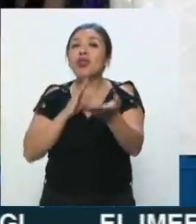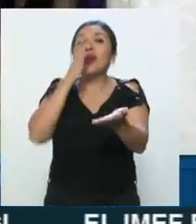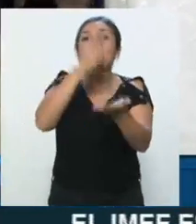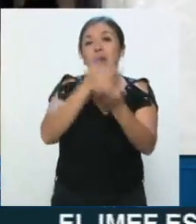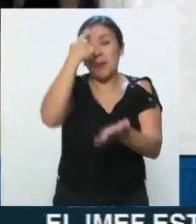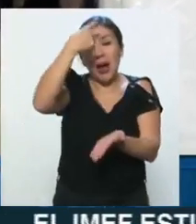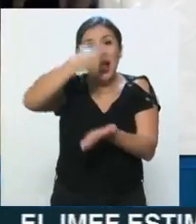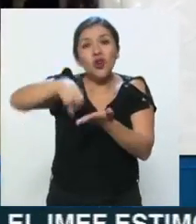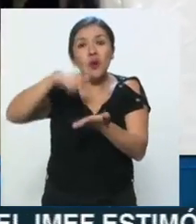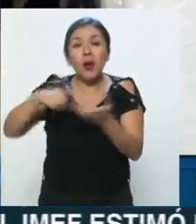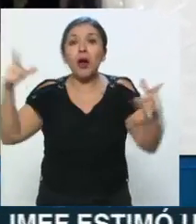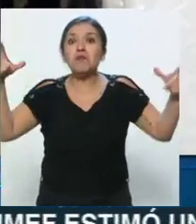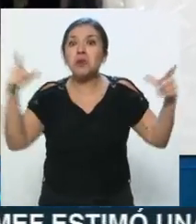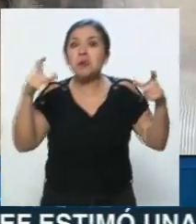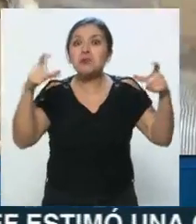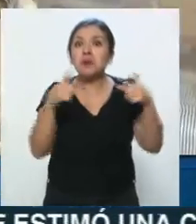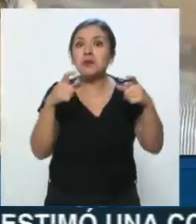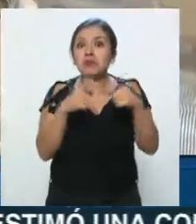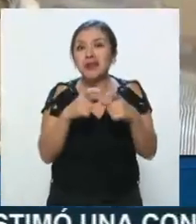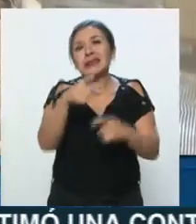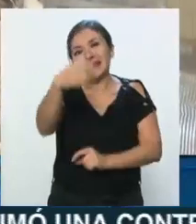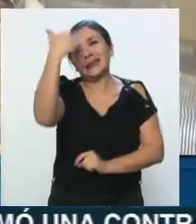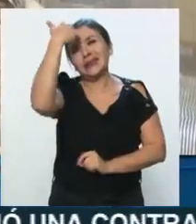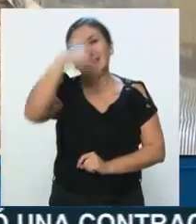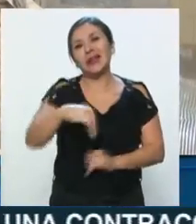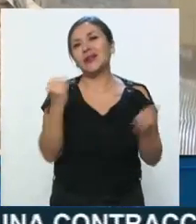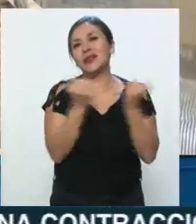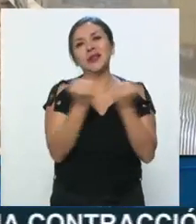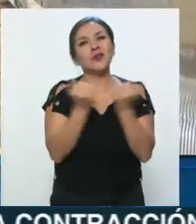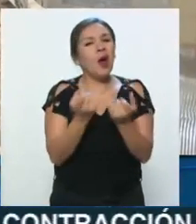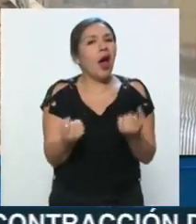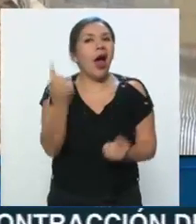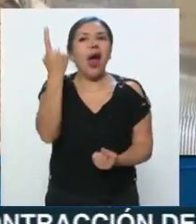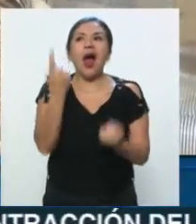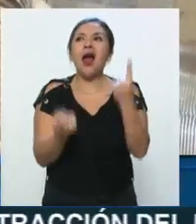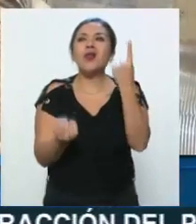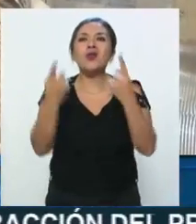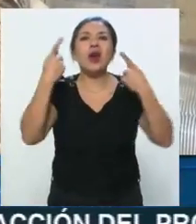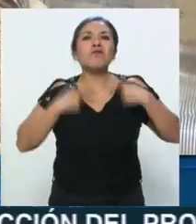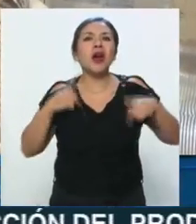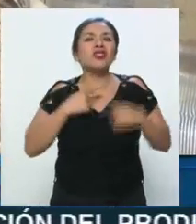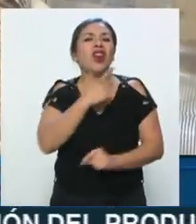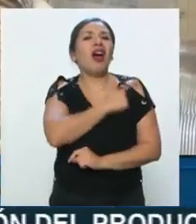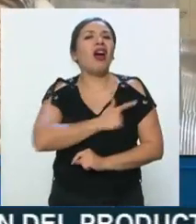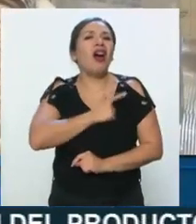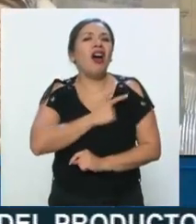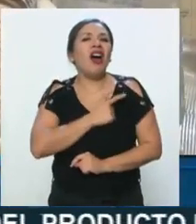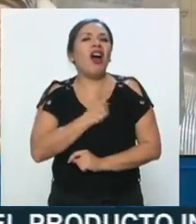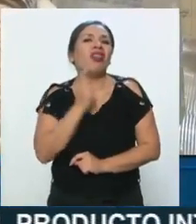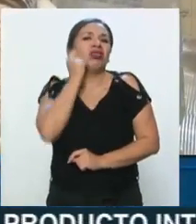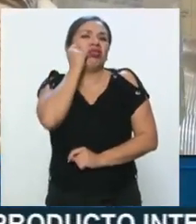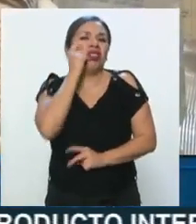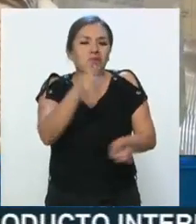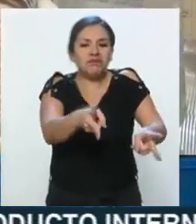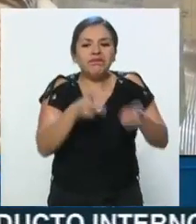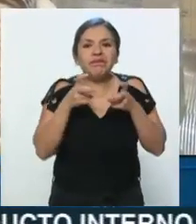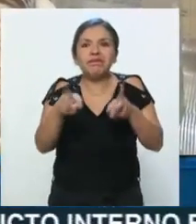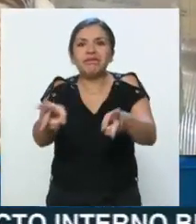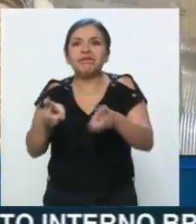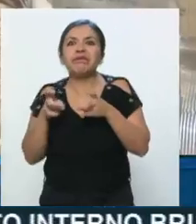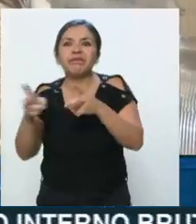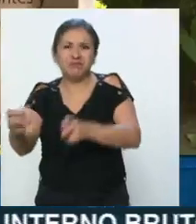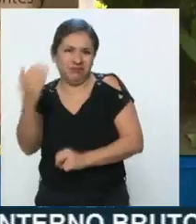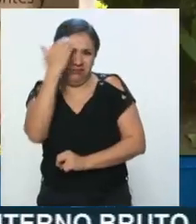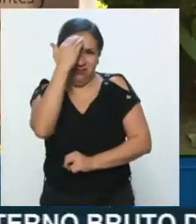abastecernos, pues saben que también algunos amantes de lo ajeno no dejan de estar cercanos y